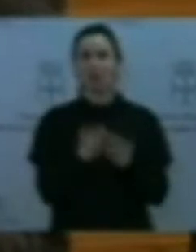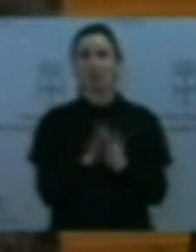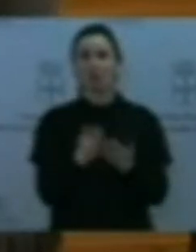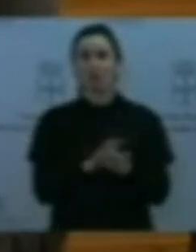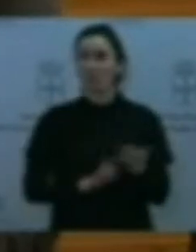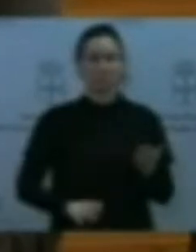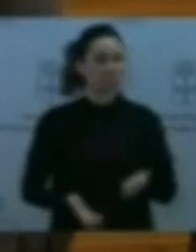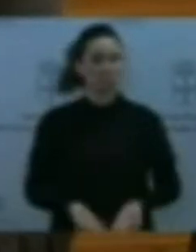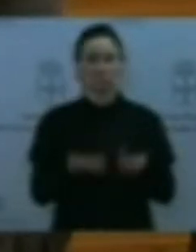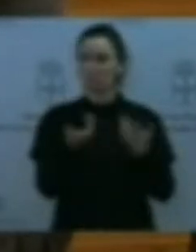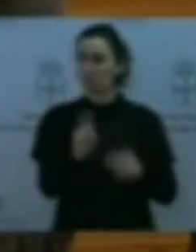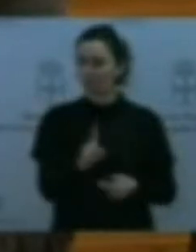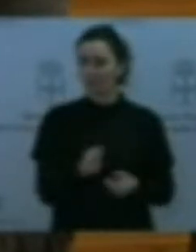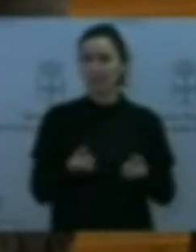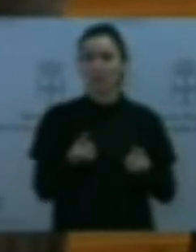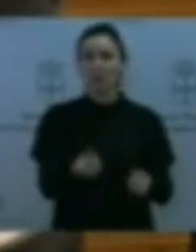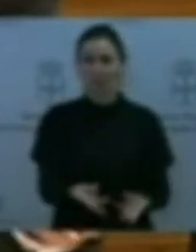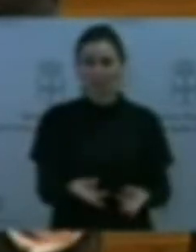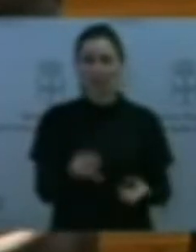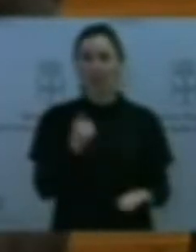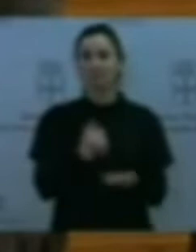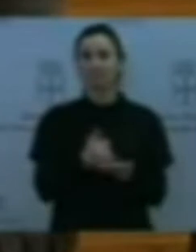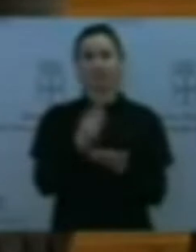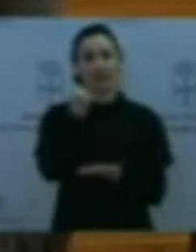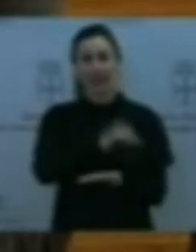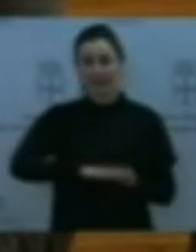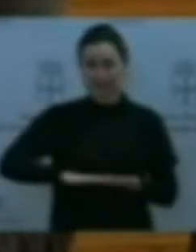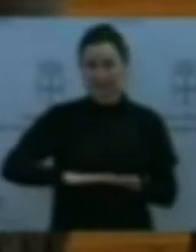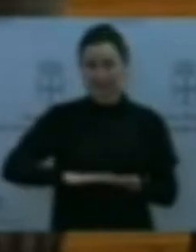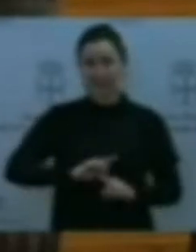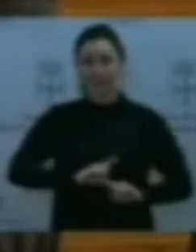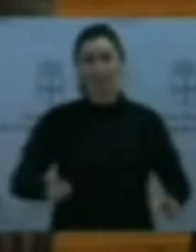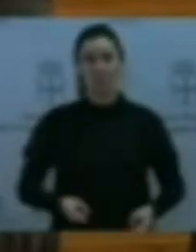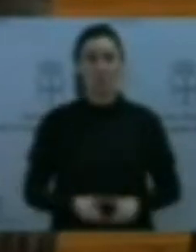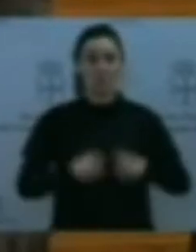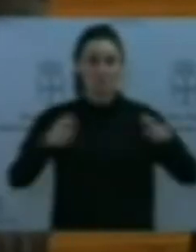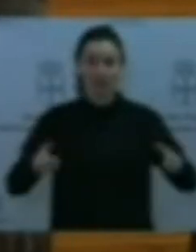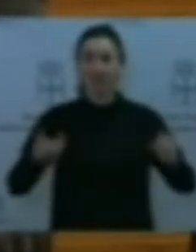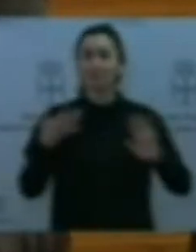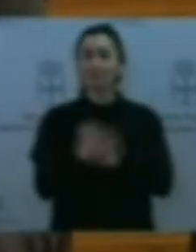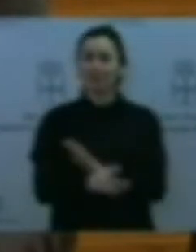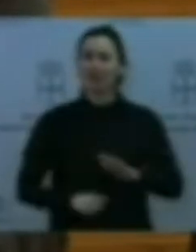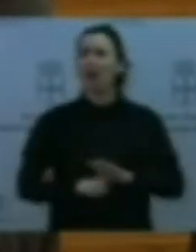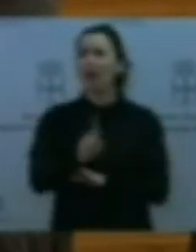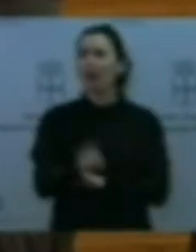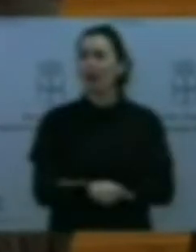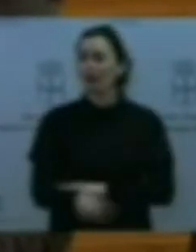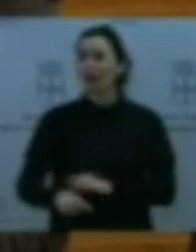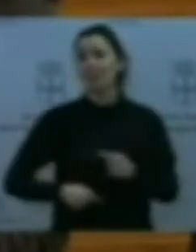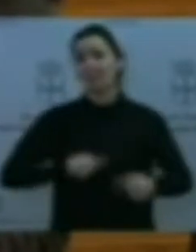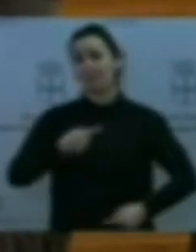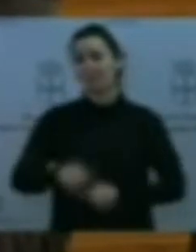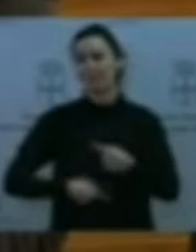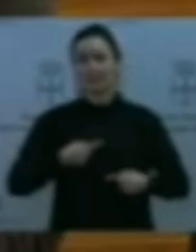a alumnos en la gratuidad de los libros de texto? ¿Eso es progresismo? ¿Que familias por debajo de los 1.000 euros de ingresos no tengan